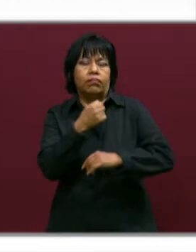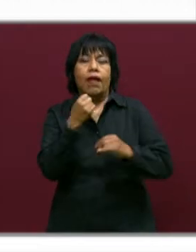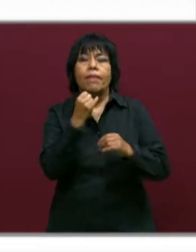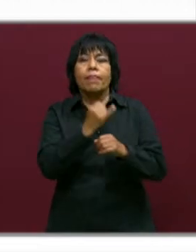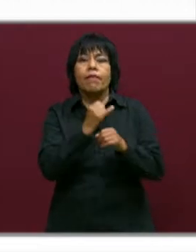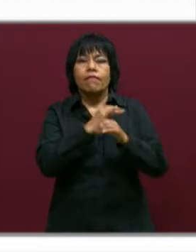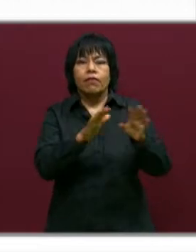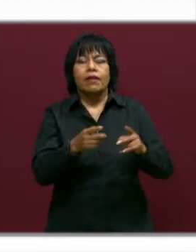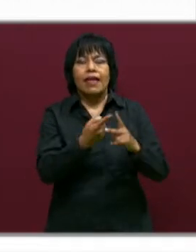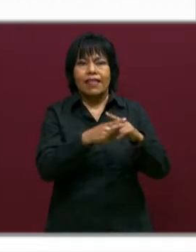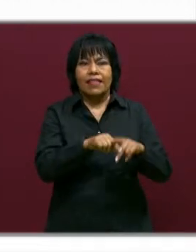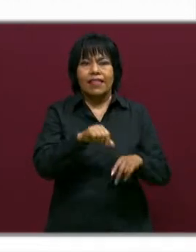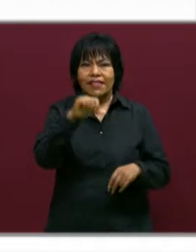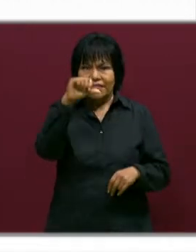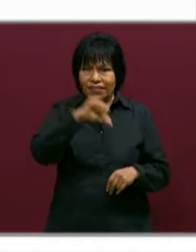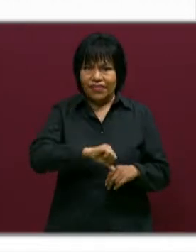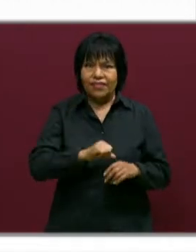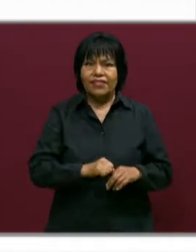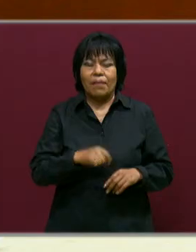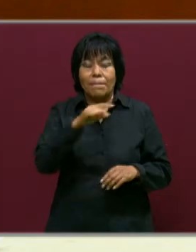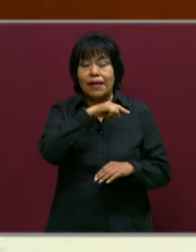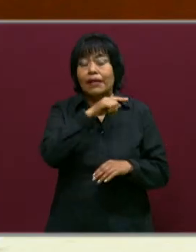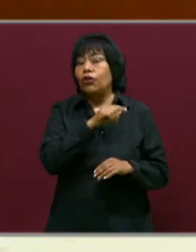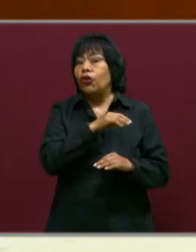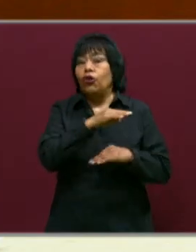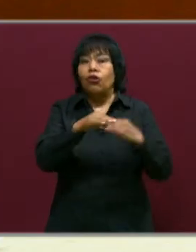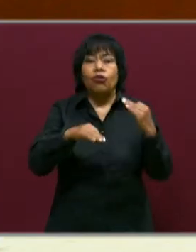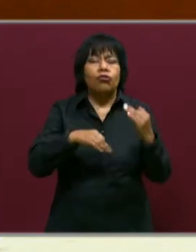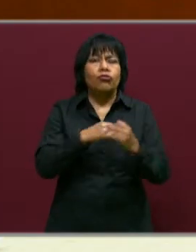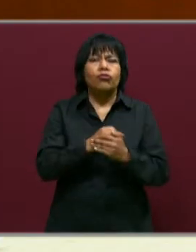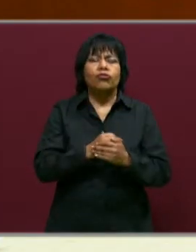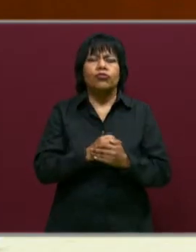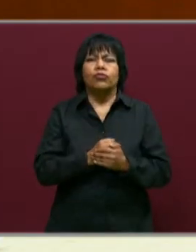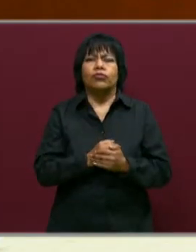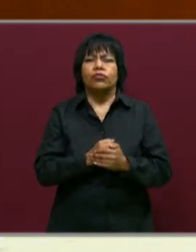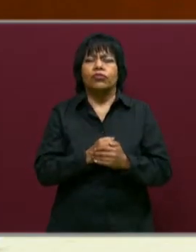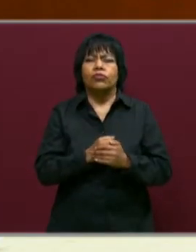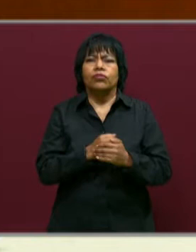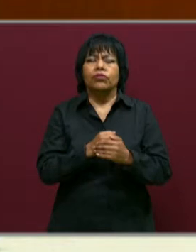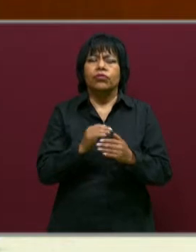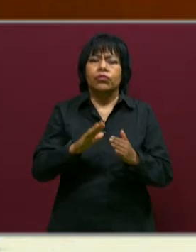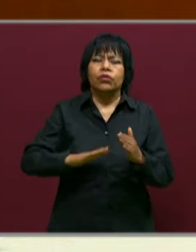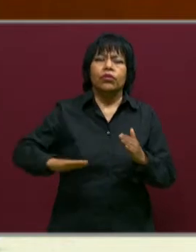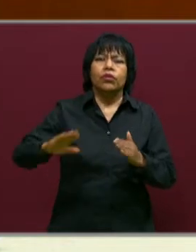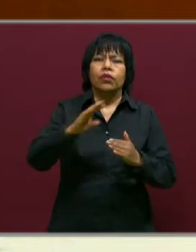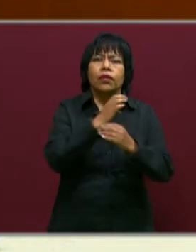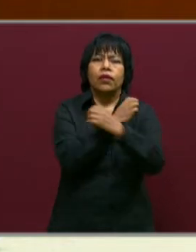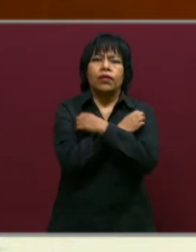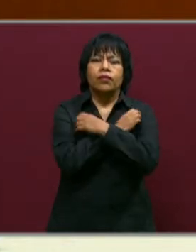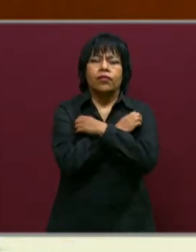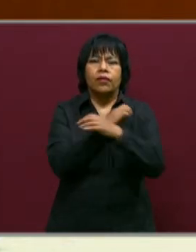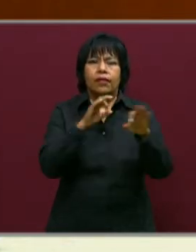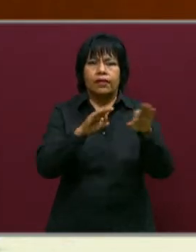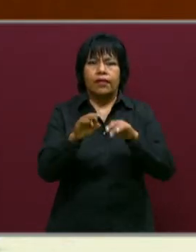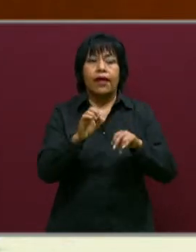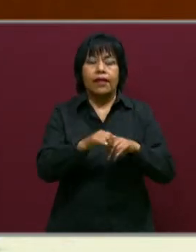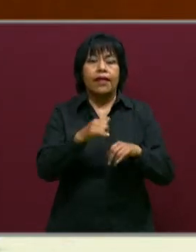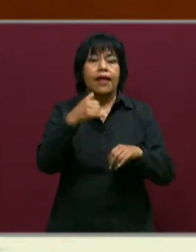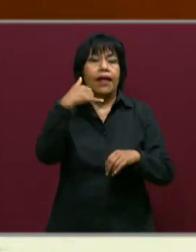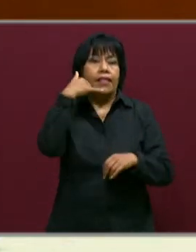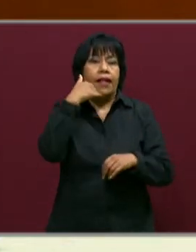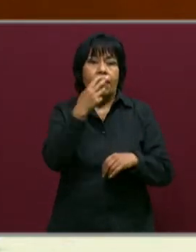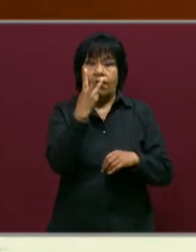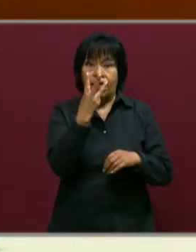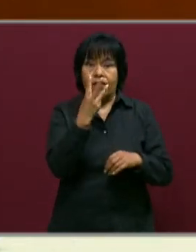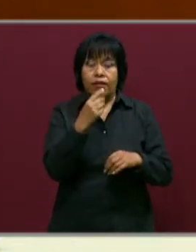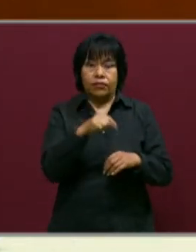inició a partir de hoy para toda la comunidad educativa. Así que ahí tiene los tres teléfonos en donde le podrán dar cualquier